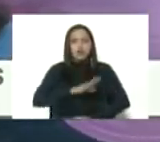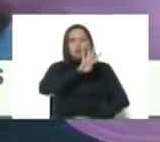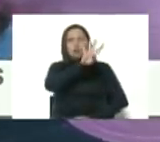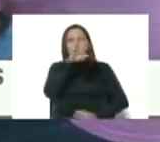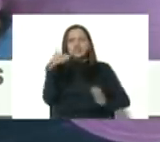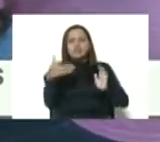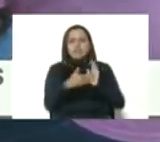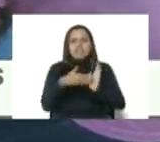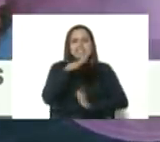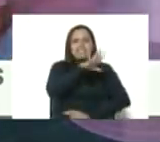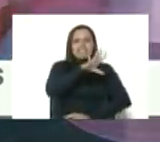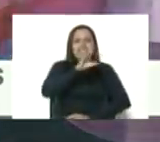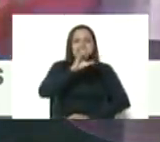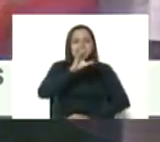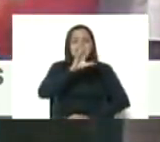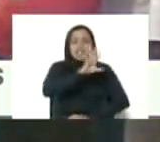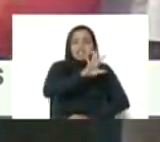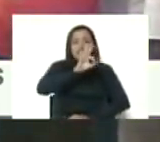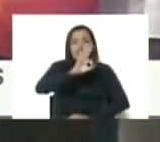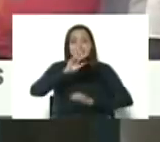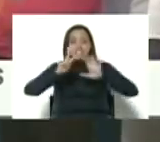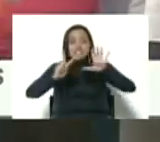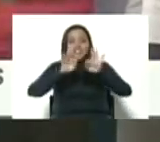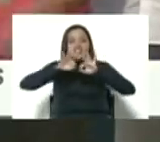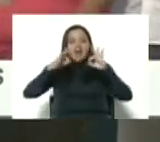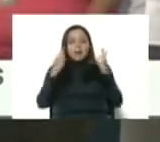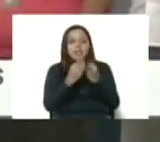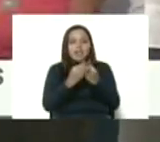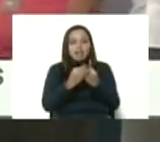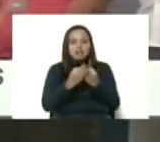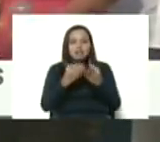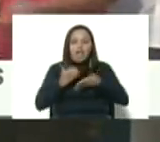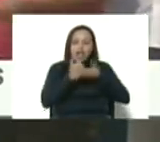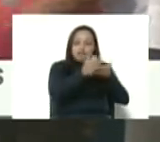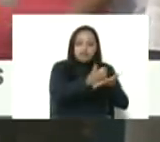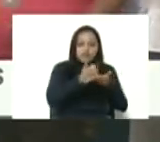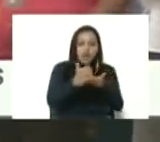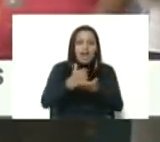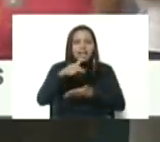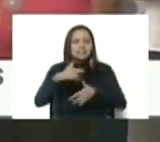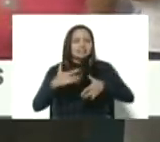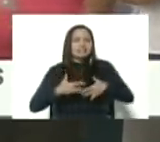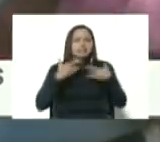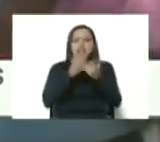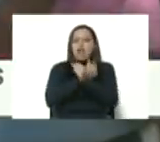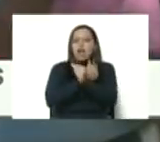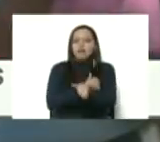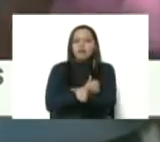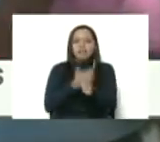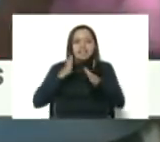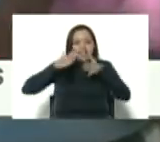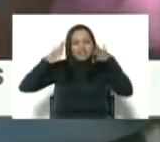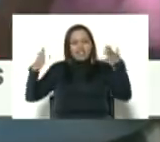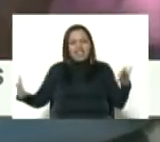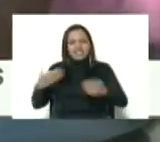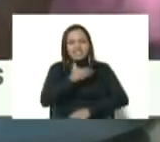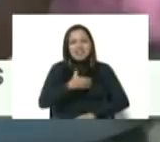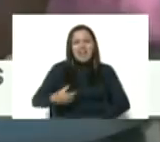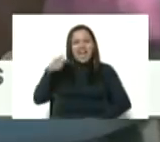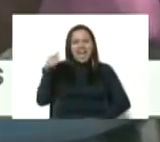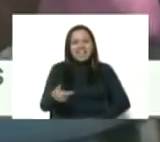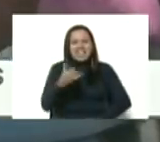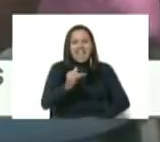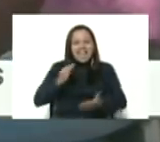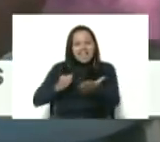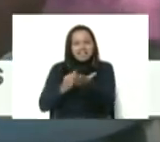.537 familias. Aquí lo que se siente es el amor de nuestro gigante Chávez. Aquí lo que es